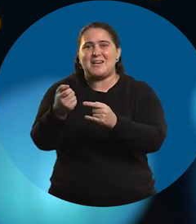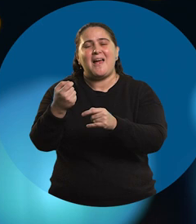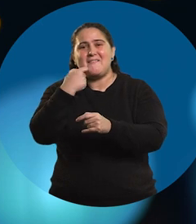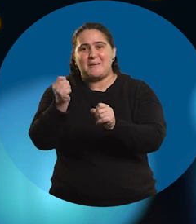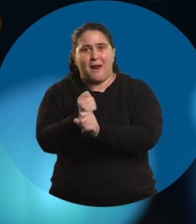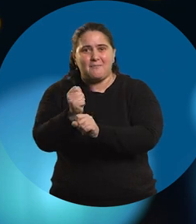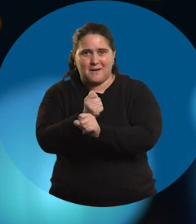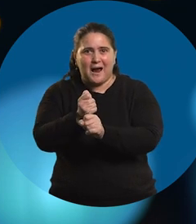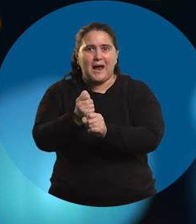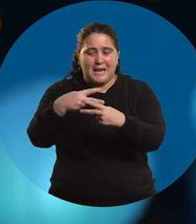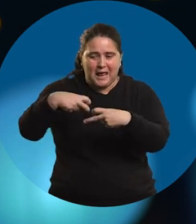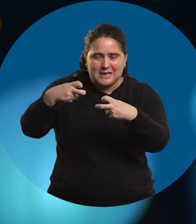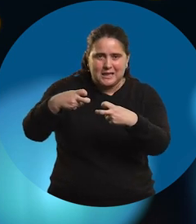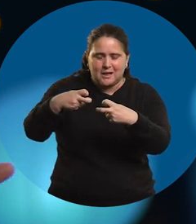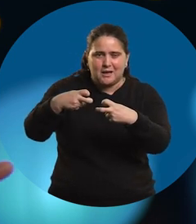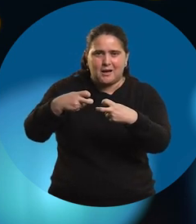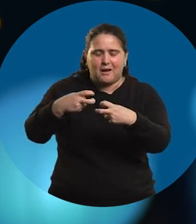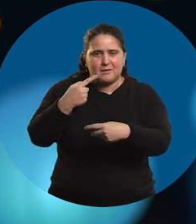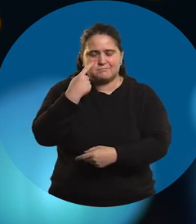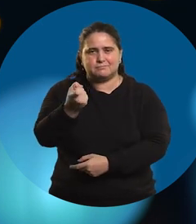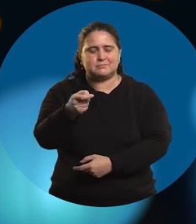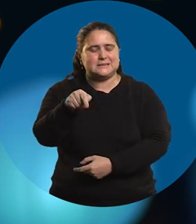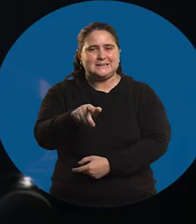analista, me di cuenta que no era lo que yo...